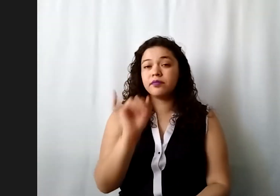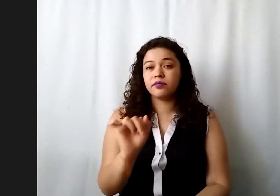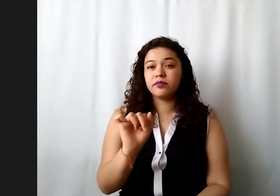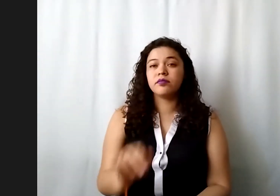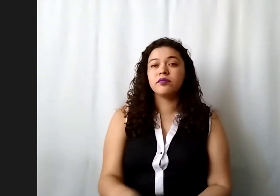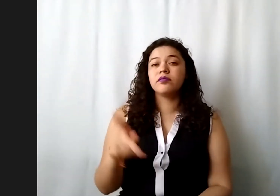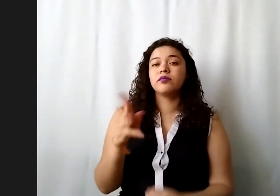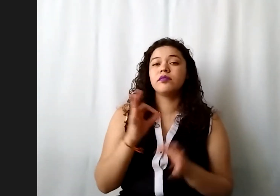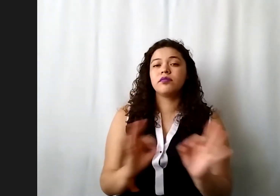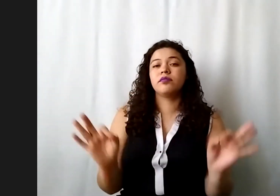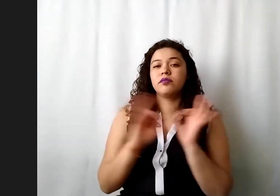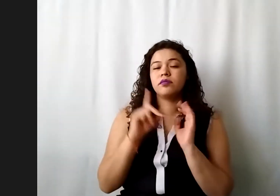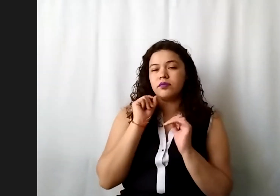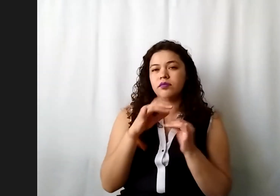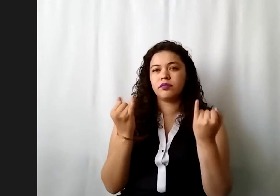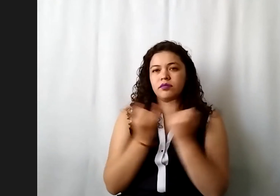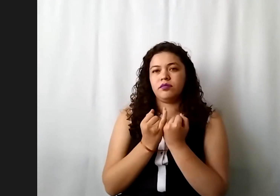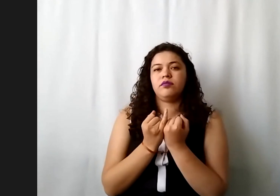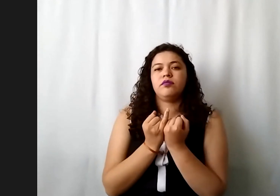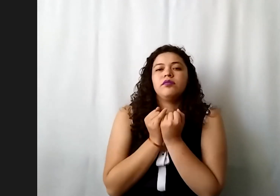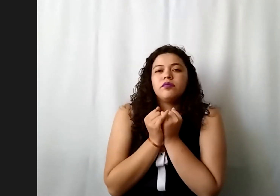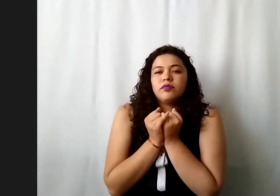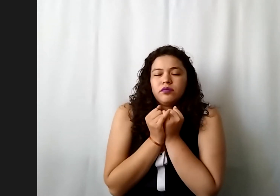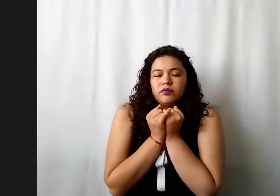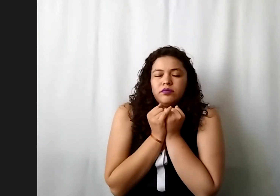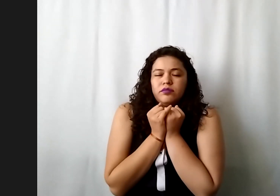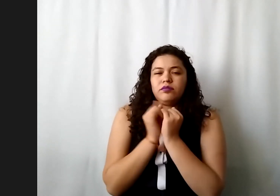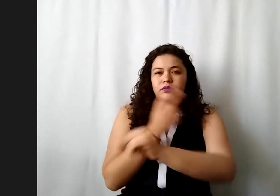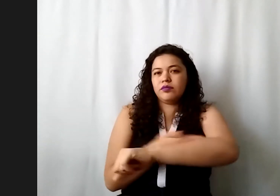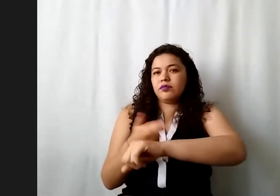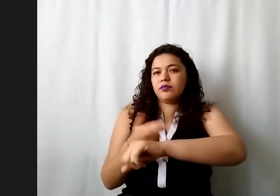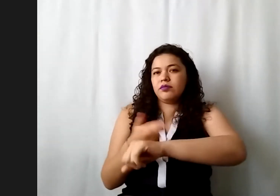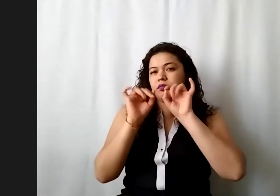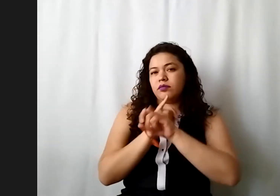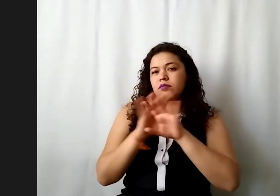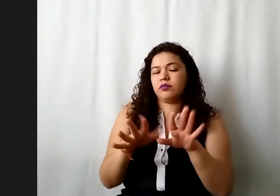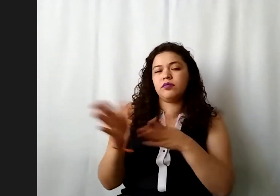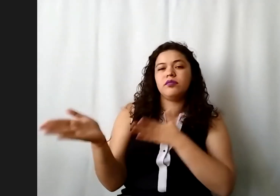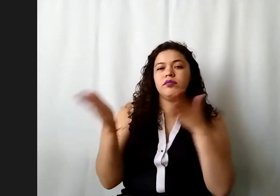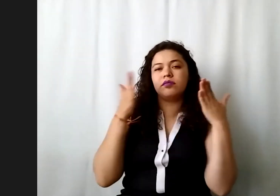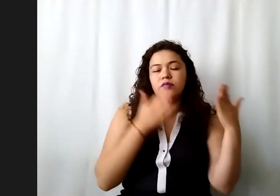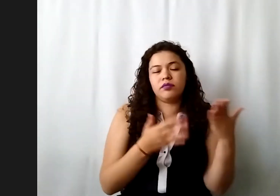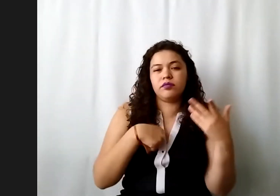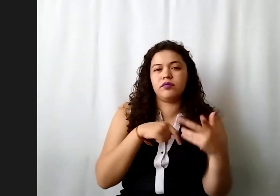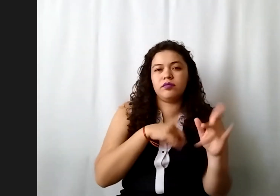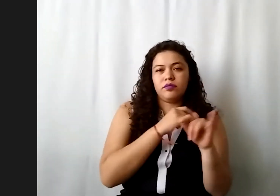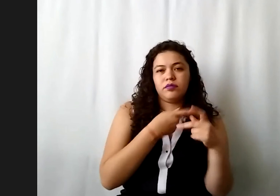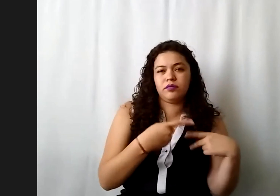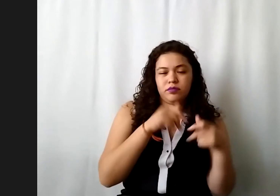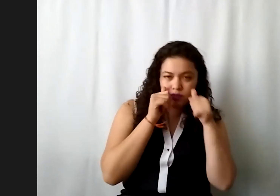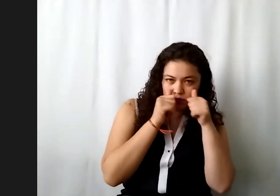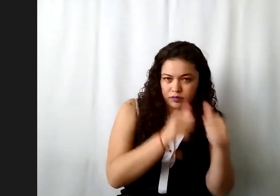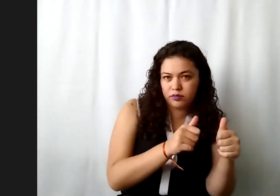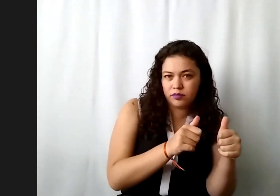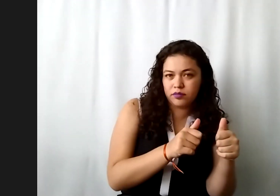si es importante también hacer la diferencia en el registro de la información por un lado vamos a capturar la población atendida